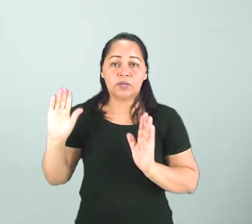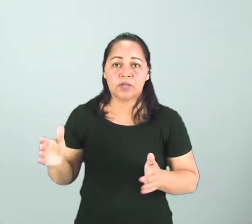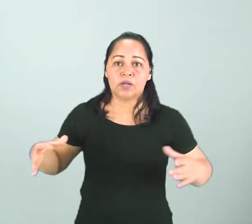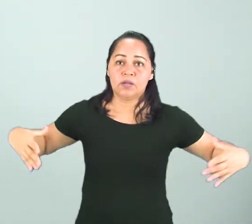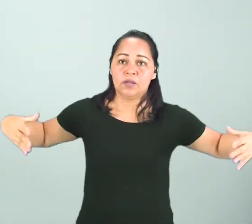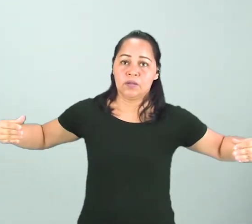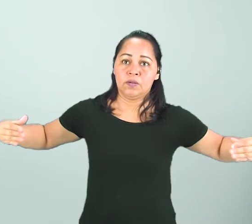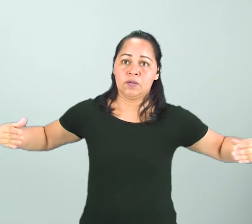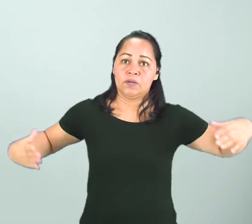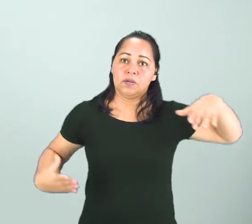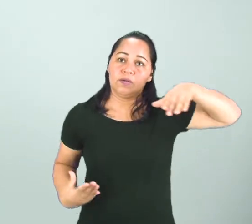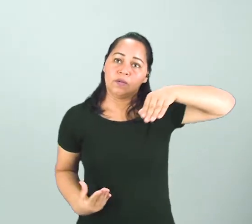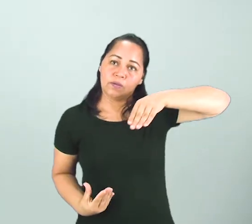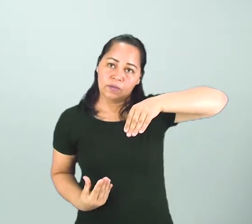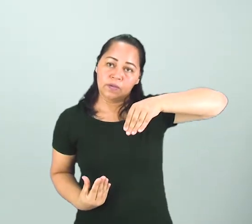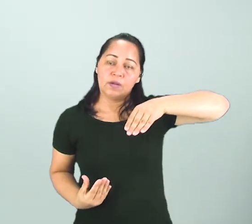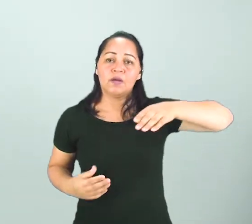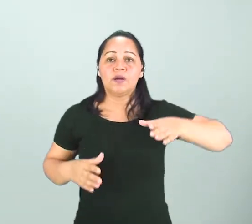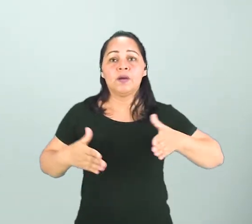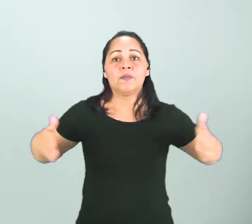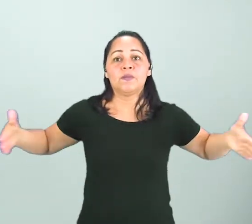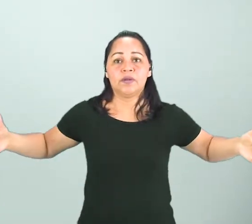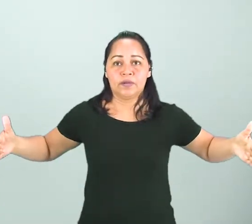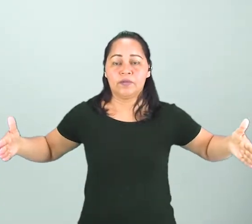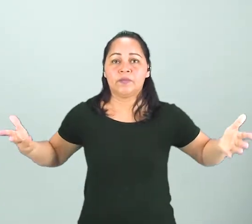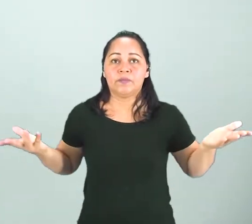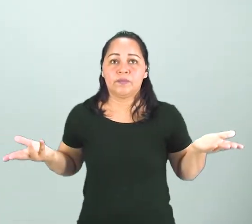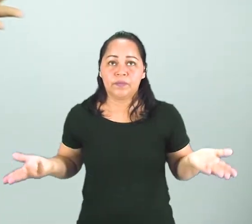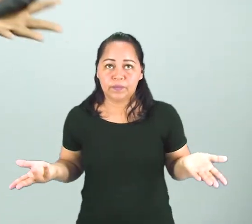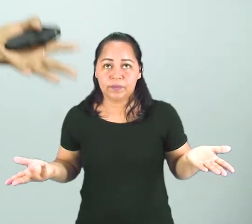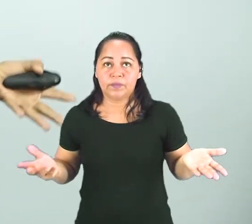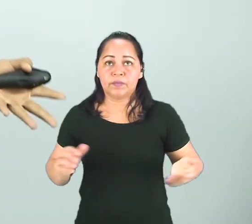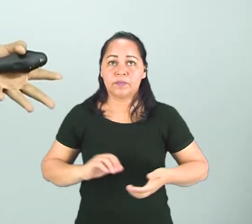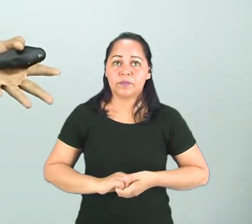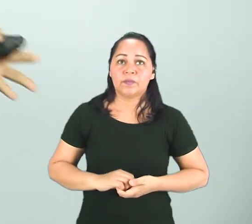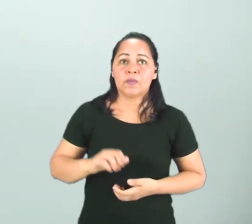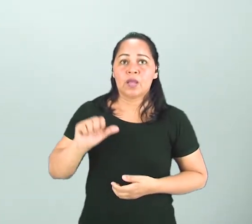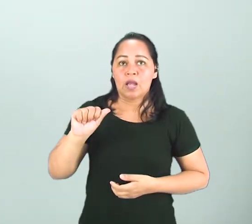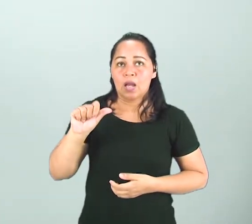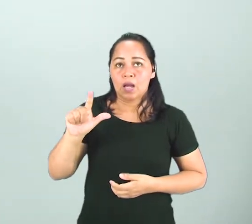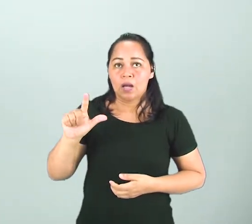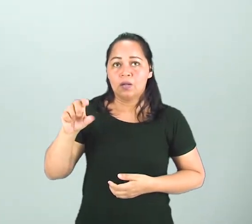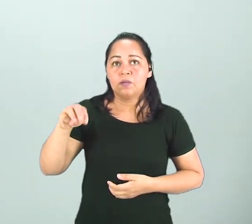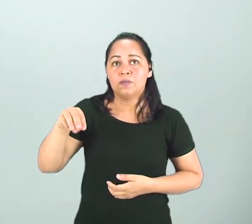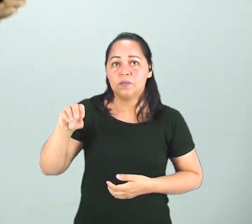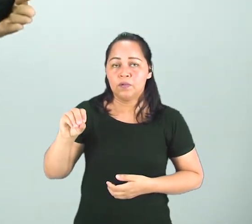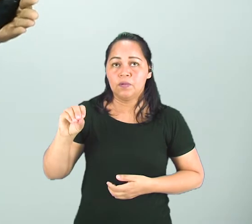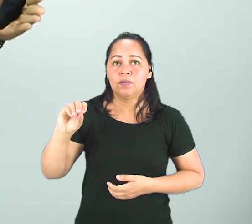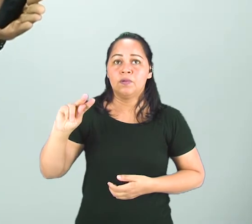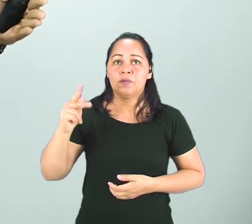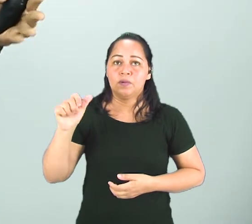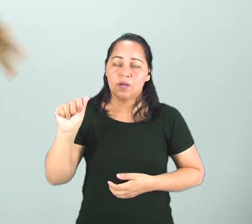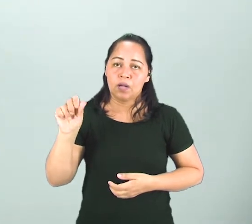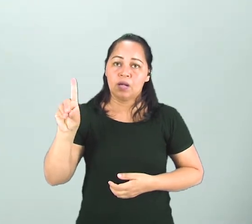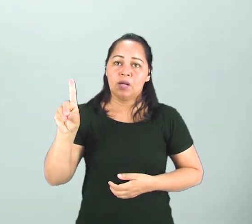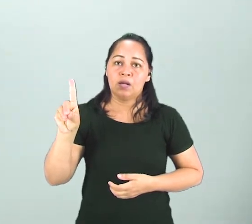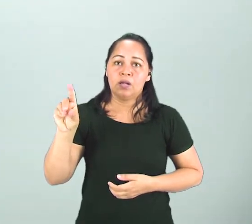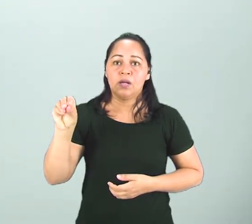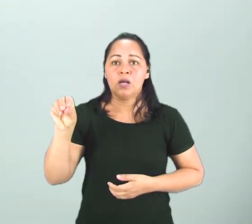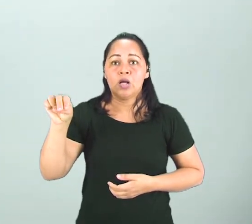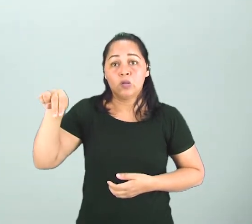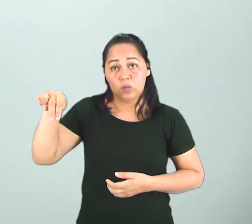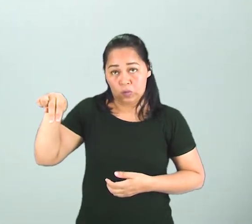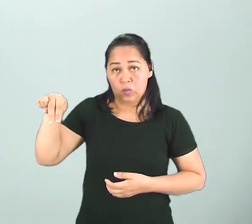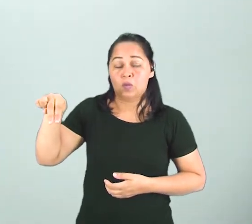almohada que es mayor. Por eso se va a llamar de almohadón. ¿Vieron? Pequeno, almohadilla,